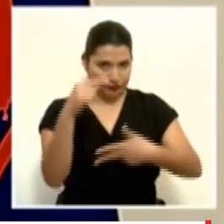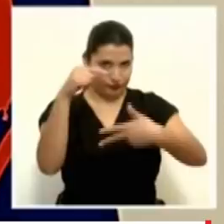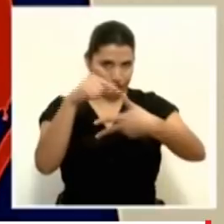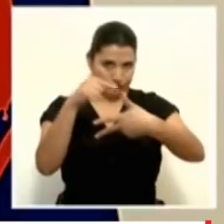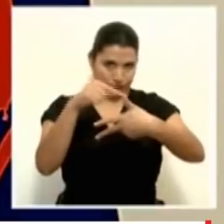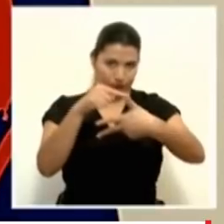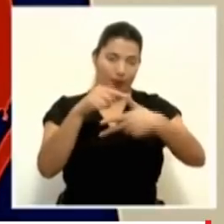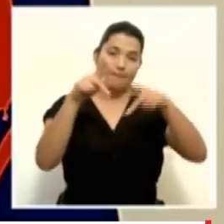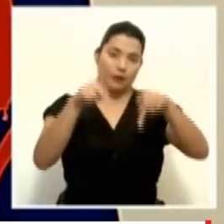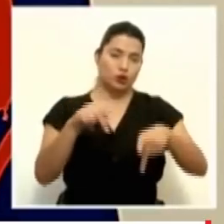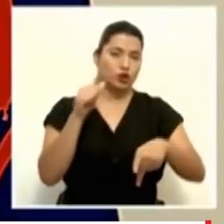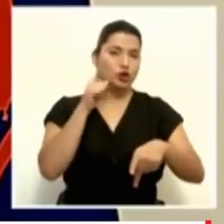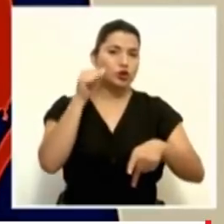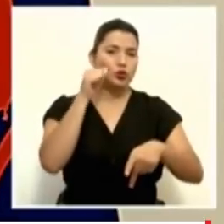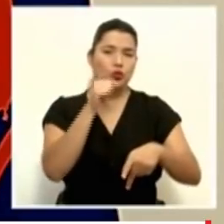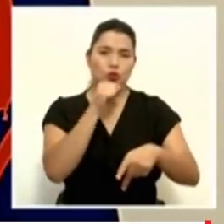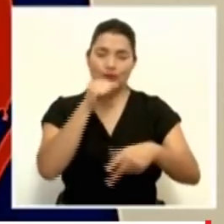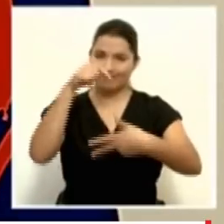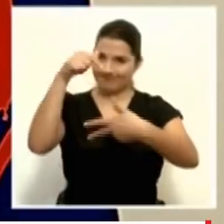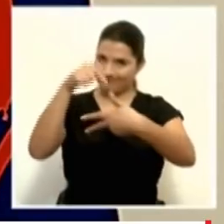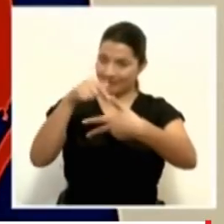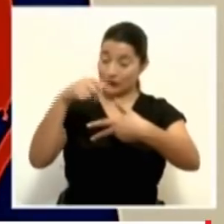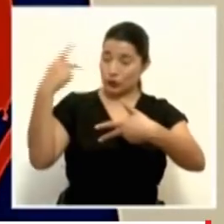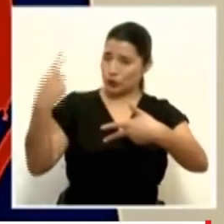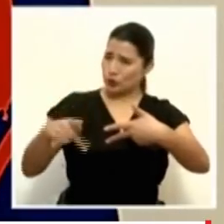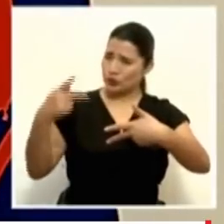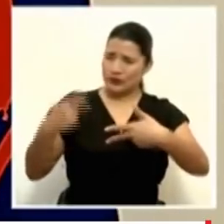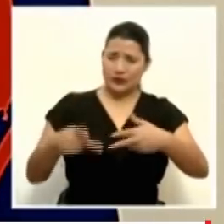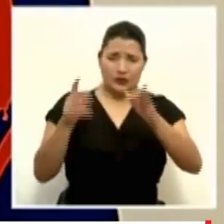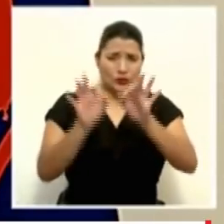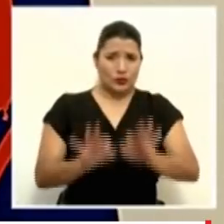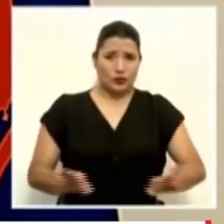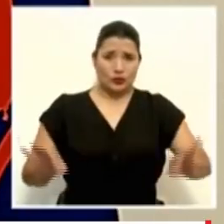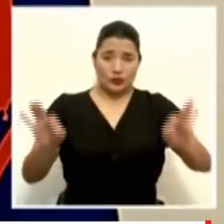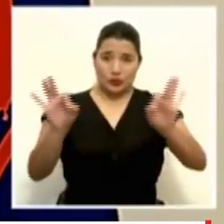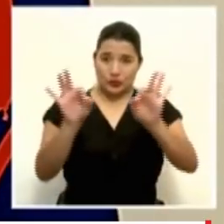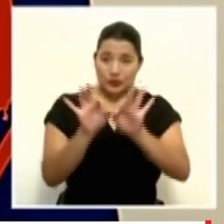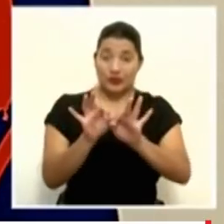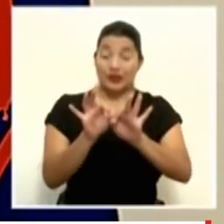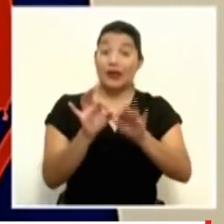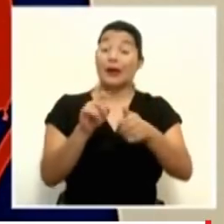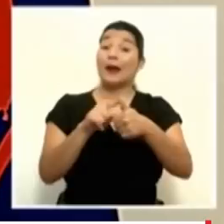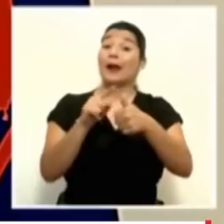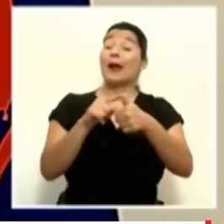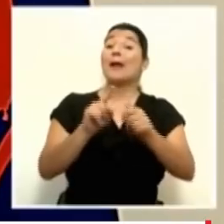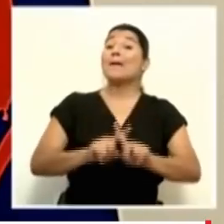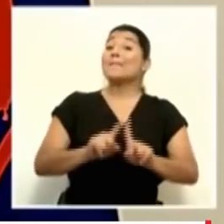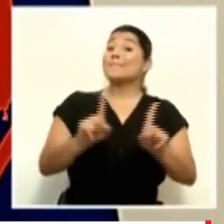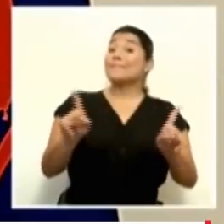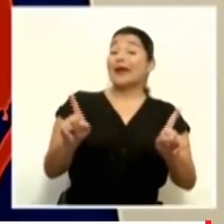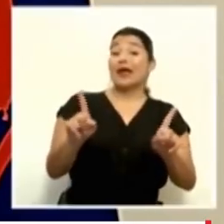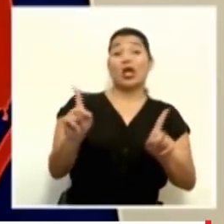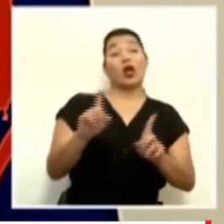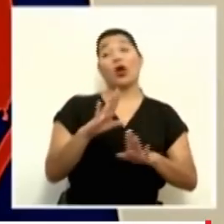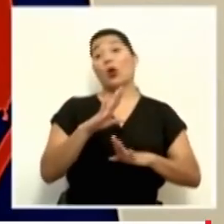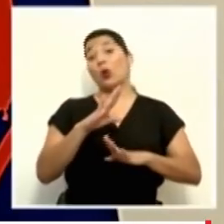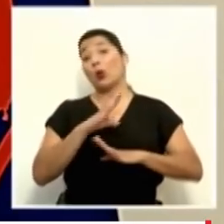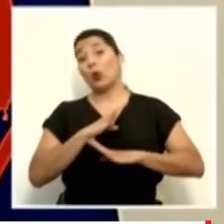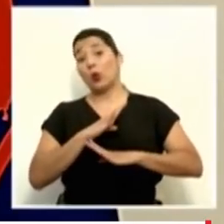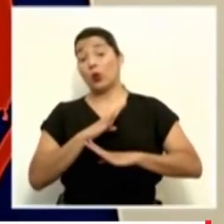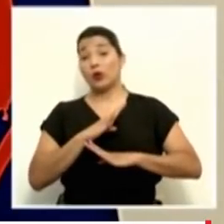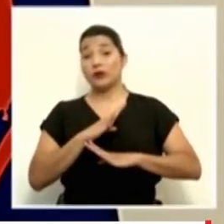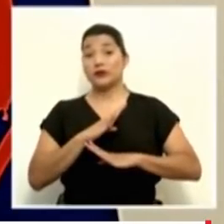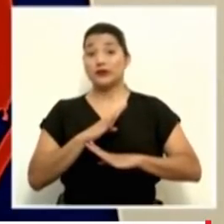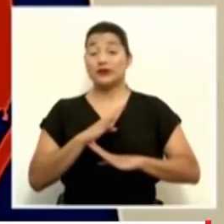edad avanzada. Ese es un factor de riesgo innegable, pero no es suficiente. Junto con una edad